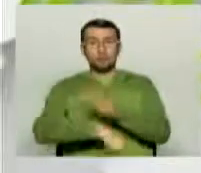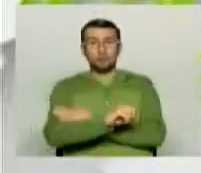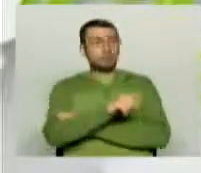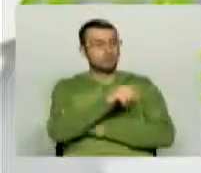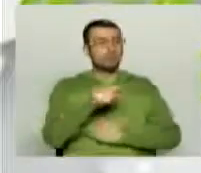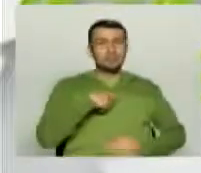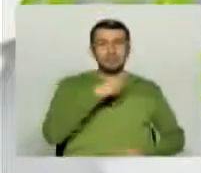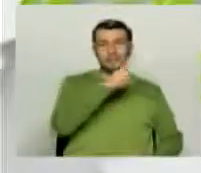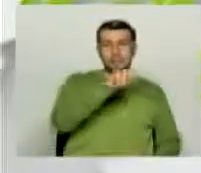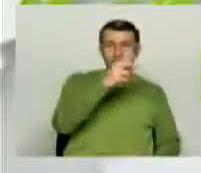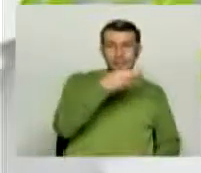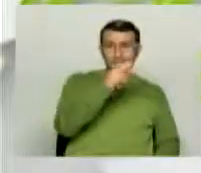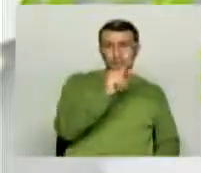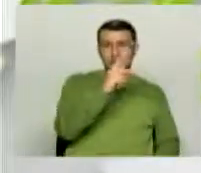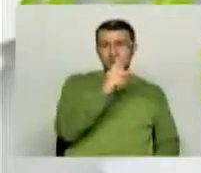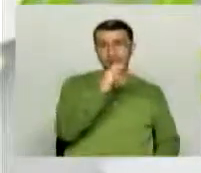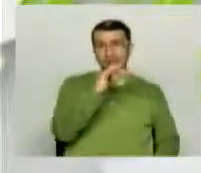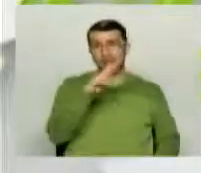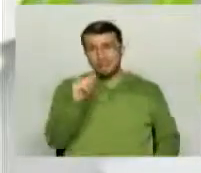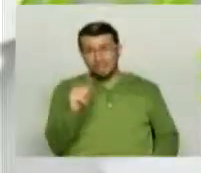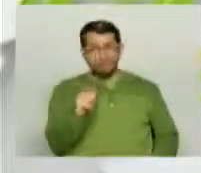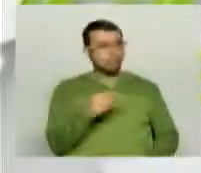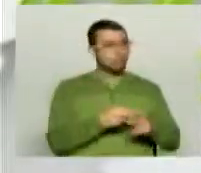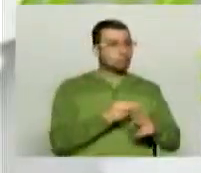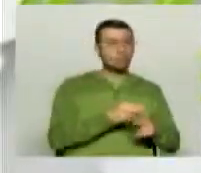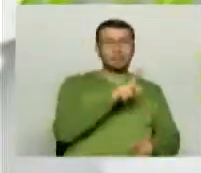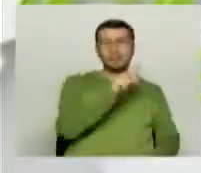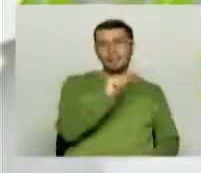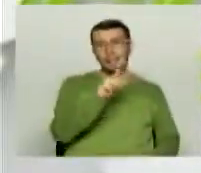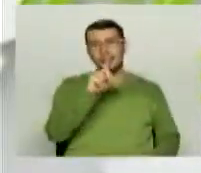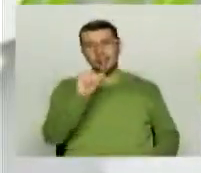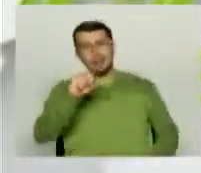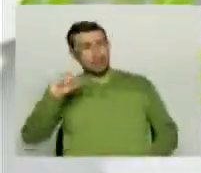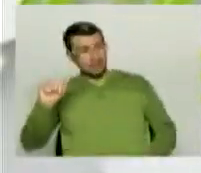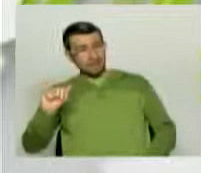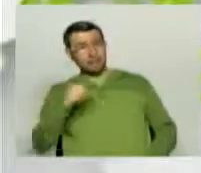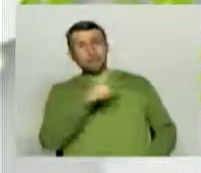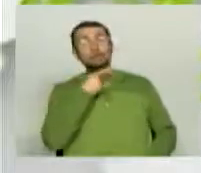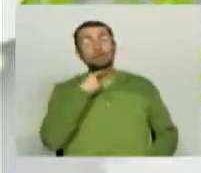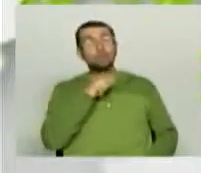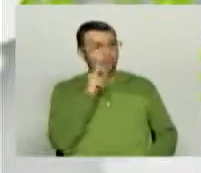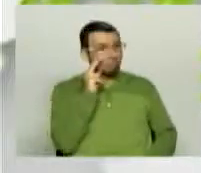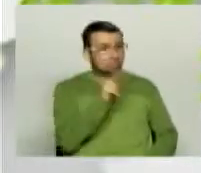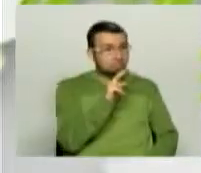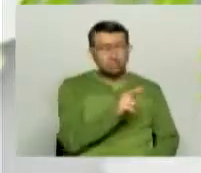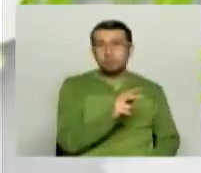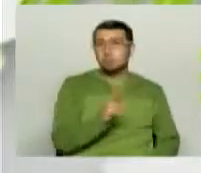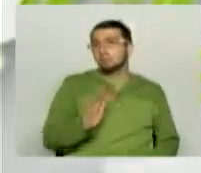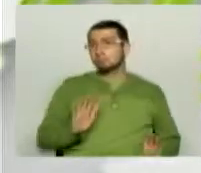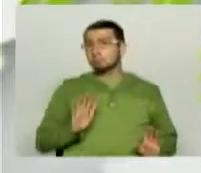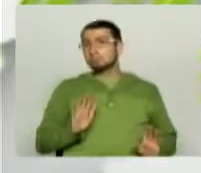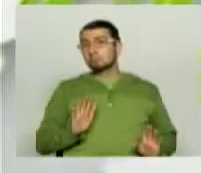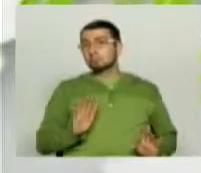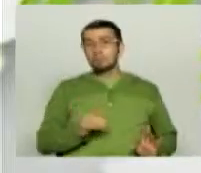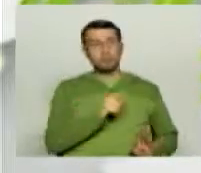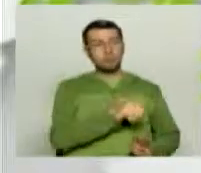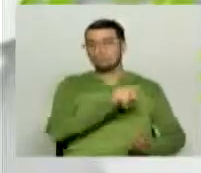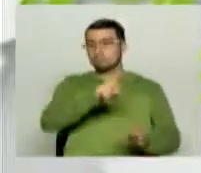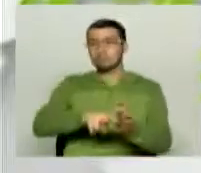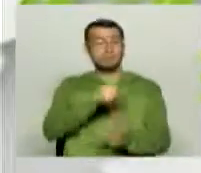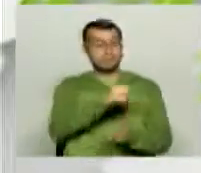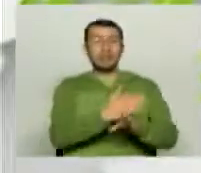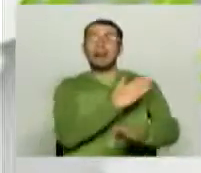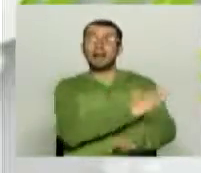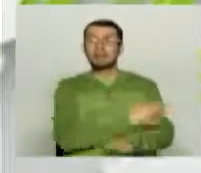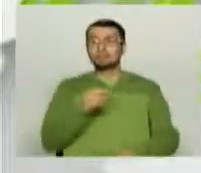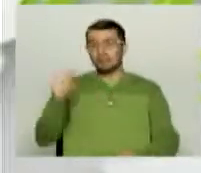tiene Shakira el famoso La La La creo que se llama así y pues infortunadamente no sé qué pudo pasar porque recordemos que en Sudáfrica ya estuvo en